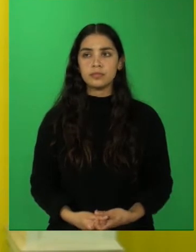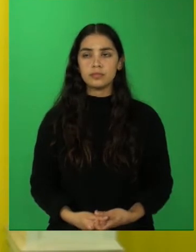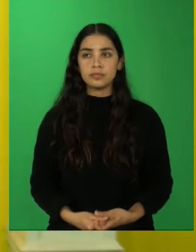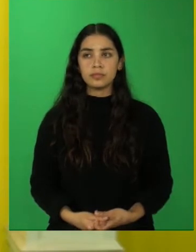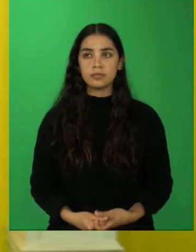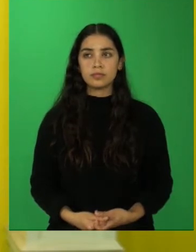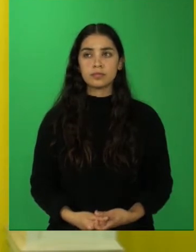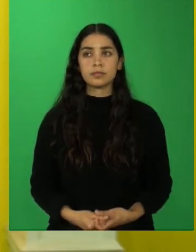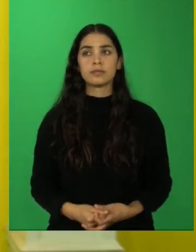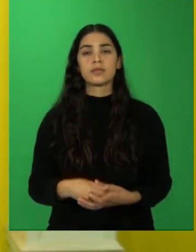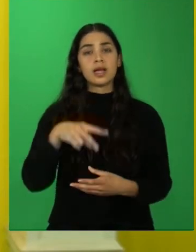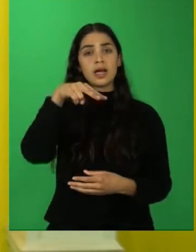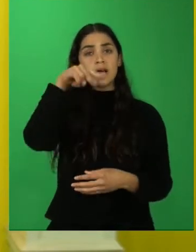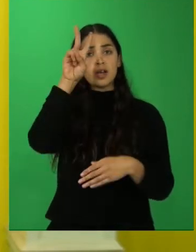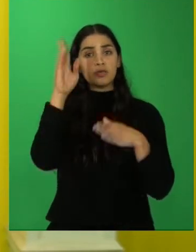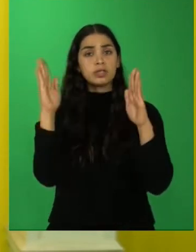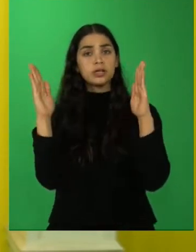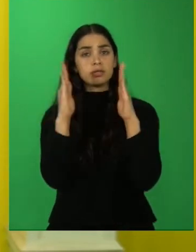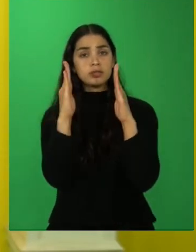El Norte Chico